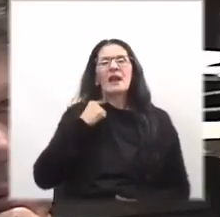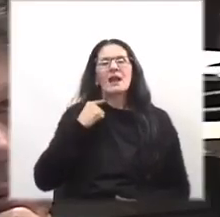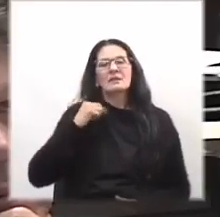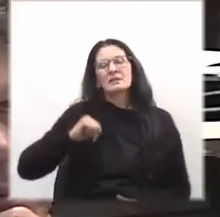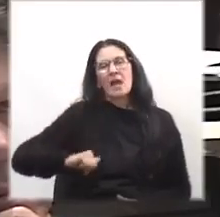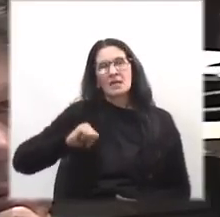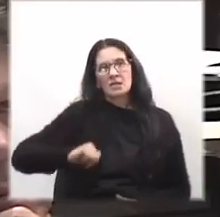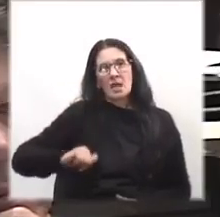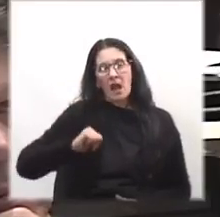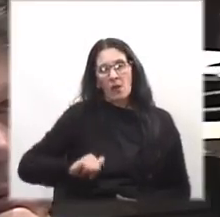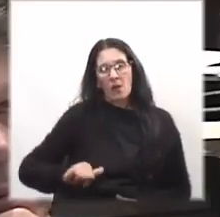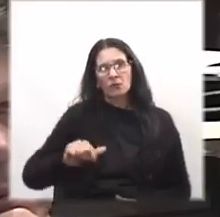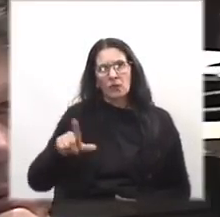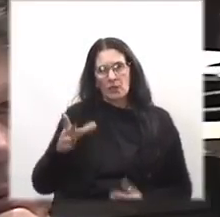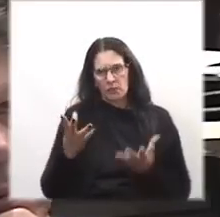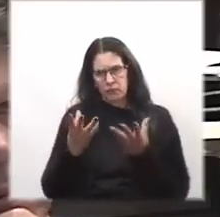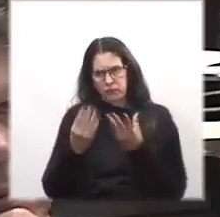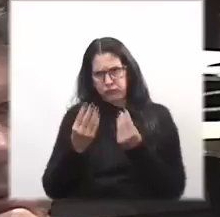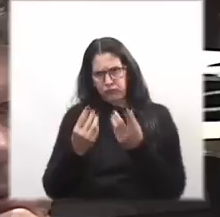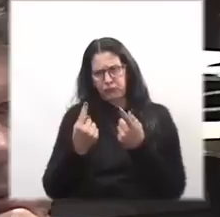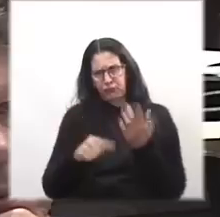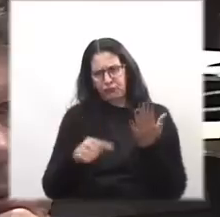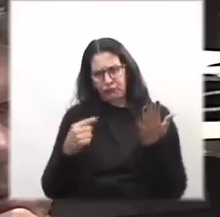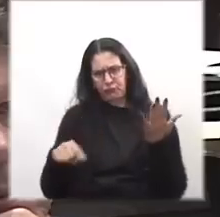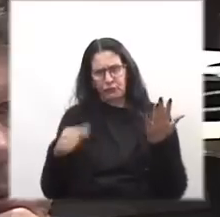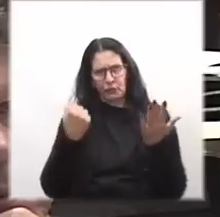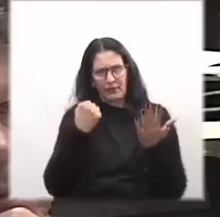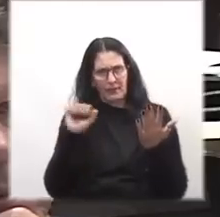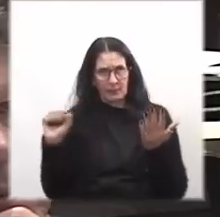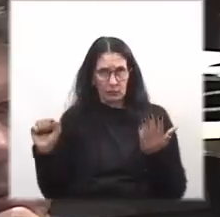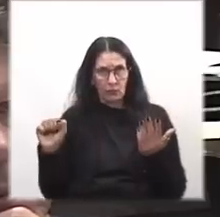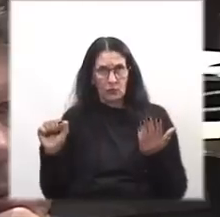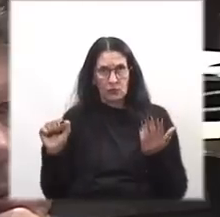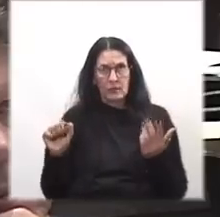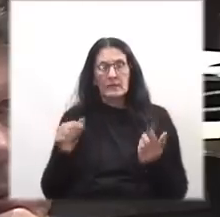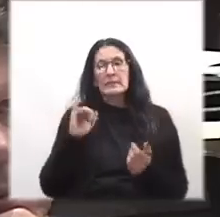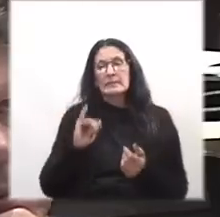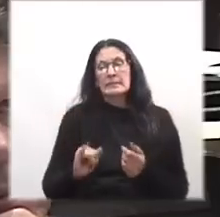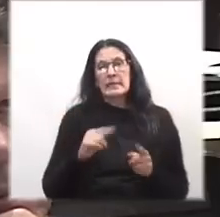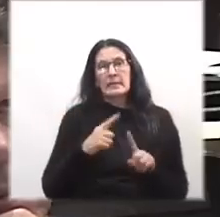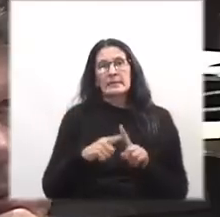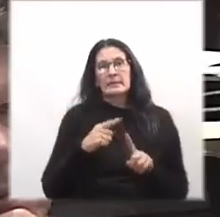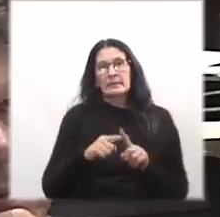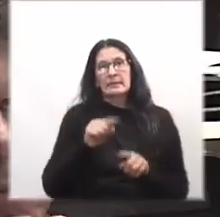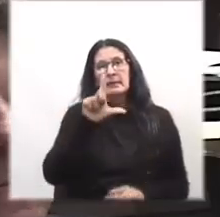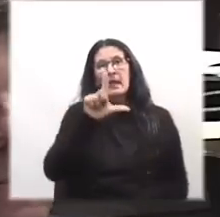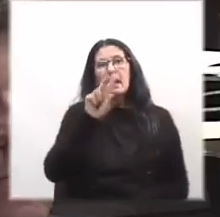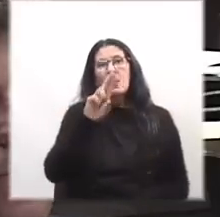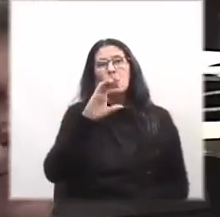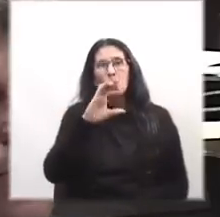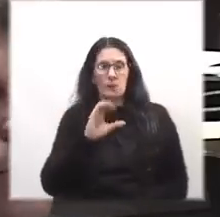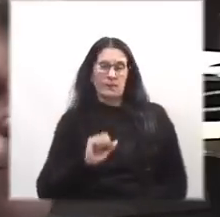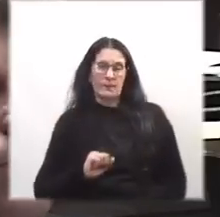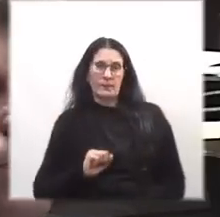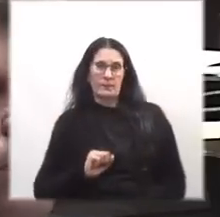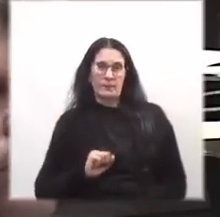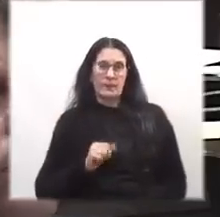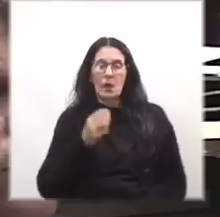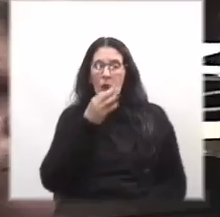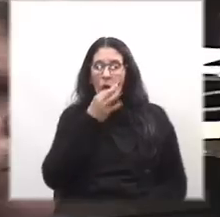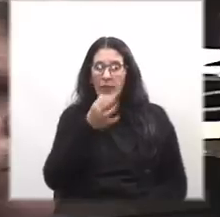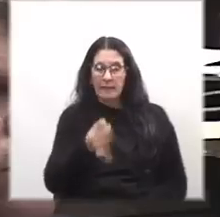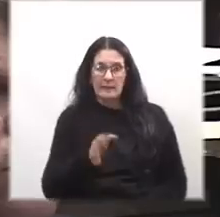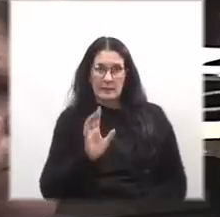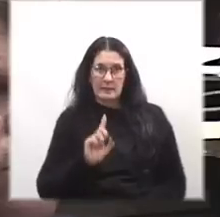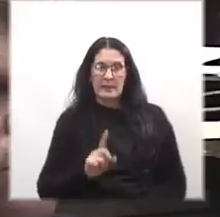que cometieron una cantidad de delitos si hubiera existido la LUC lo dice a texto